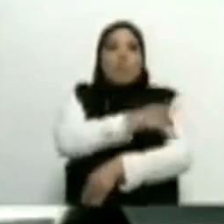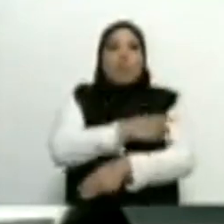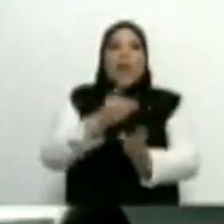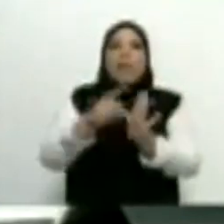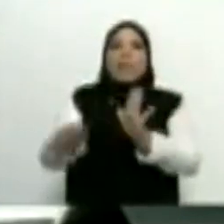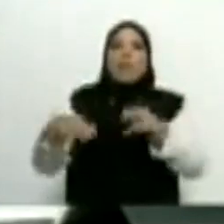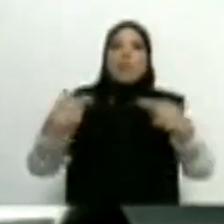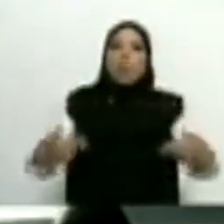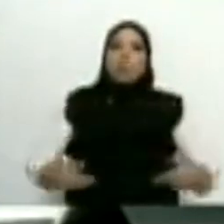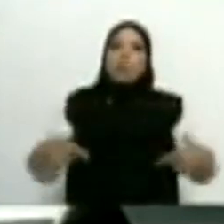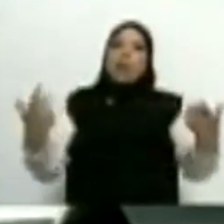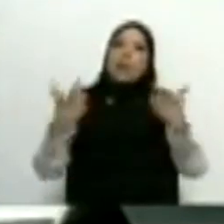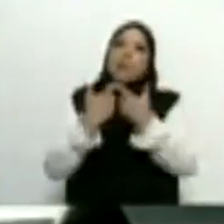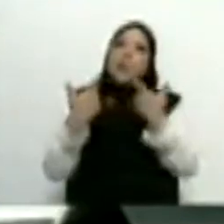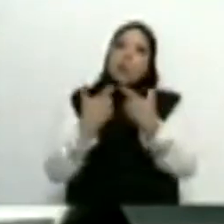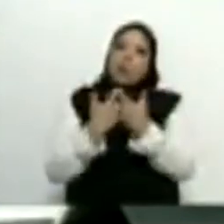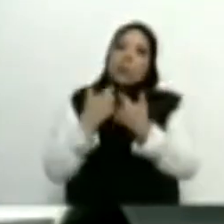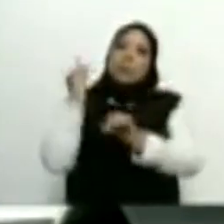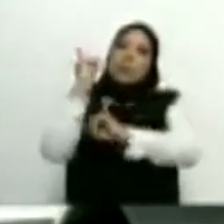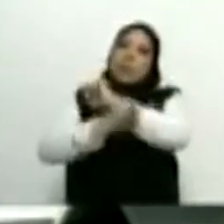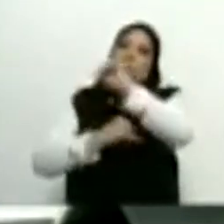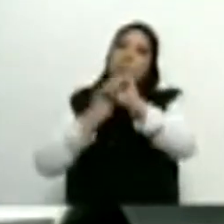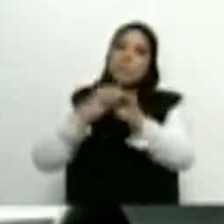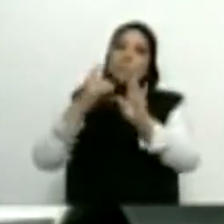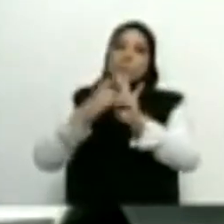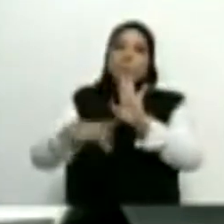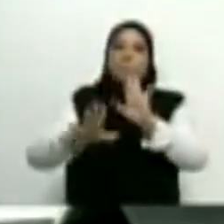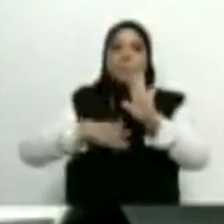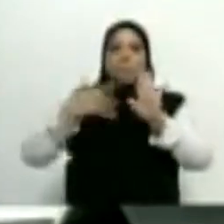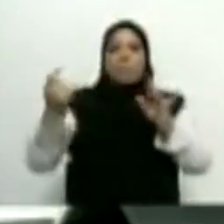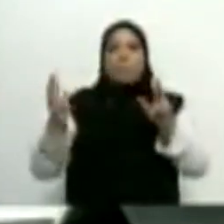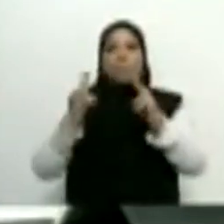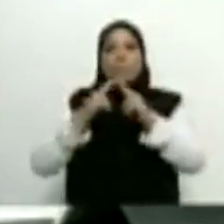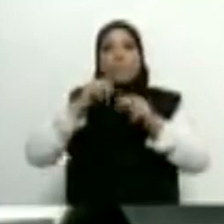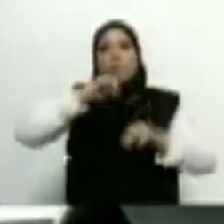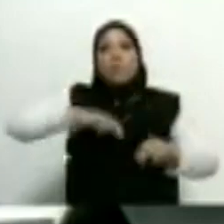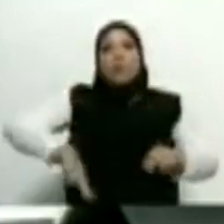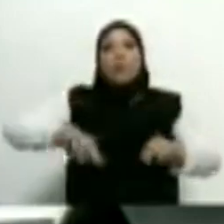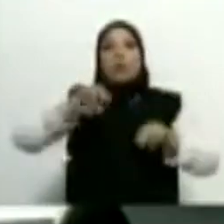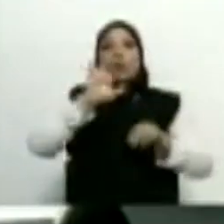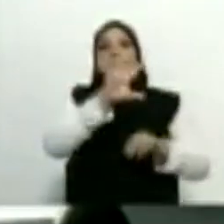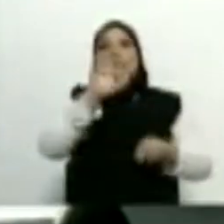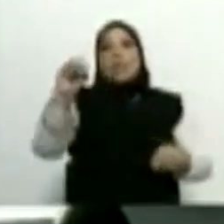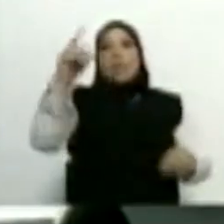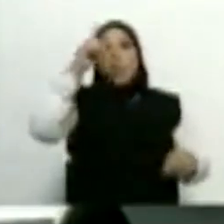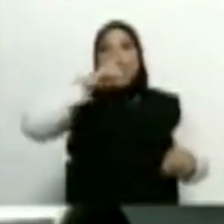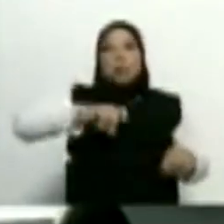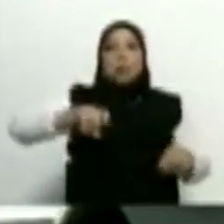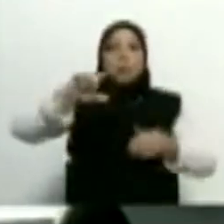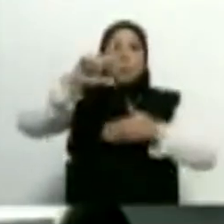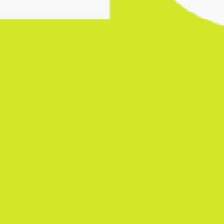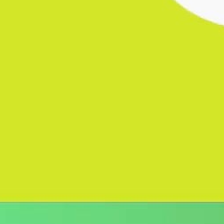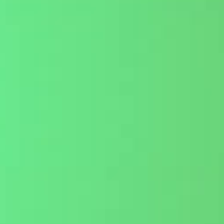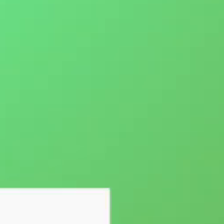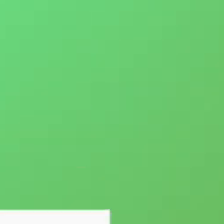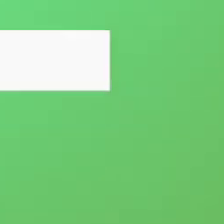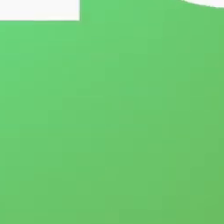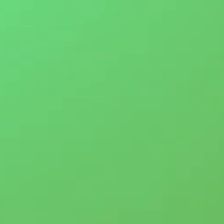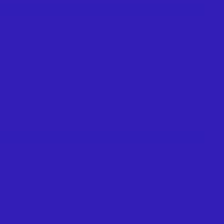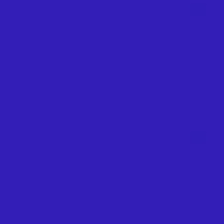humanitario de guerra, del derecho internacional, que se puedan conocer en la historia de 500 años en América y en el mundo.